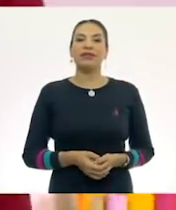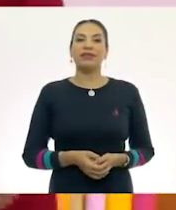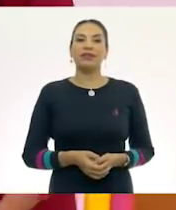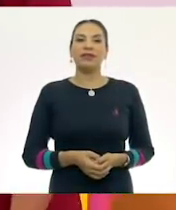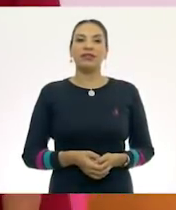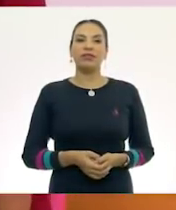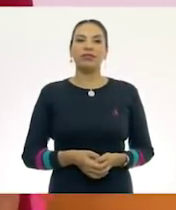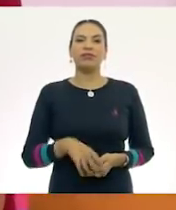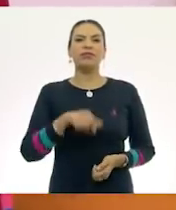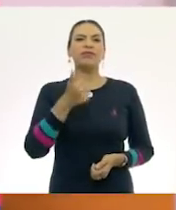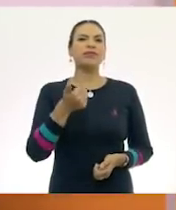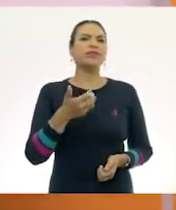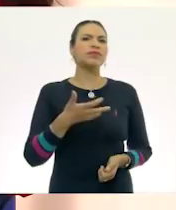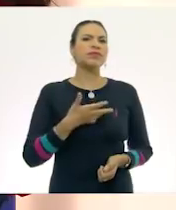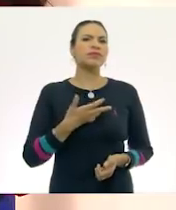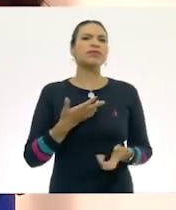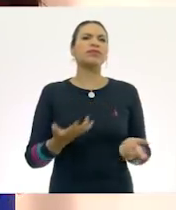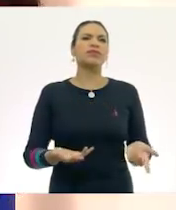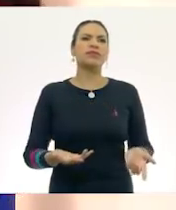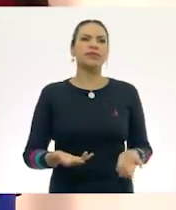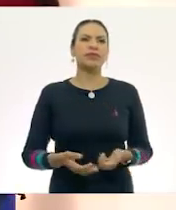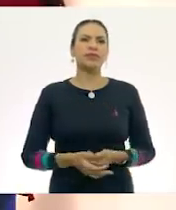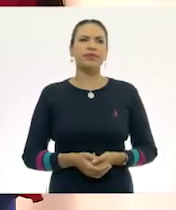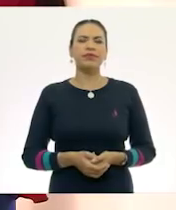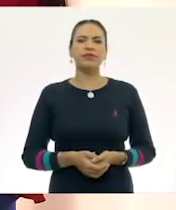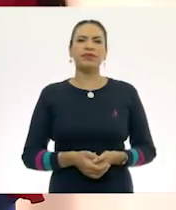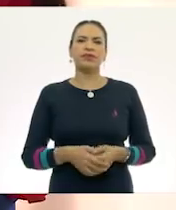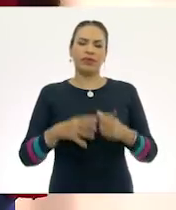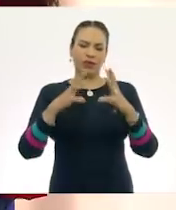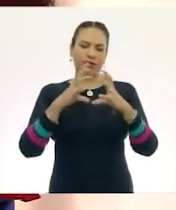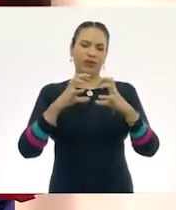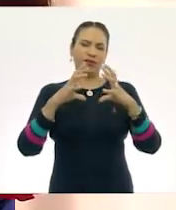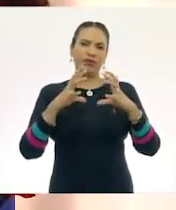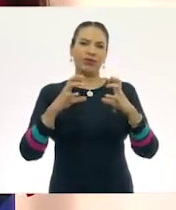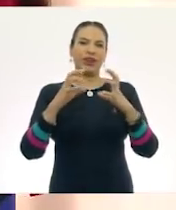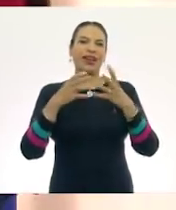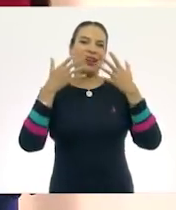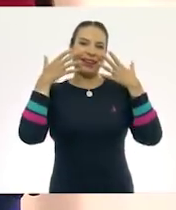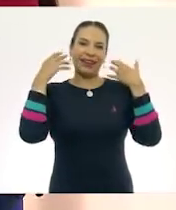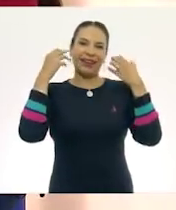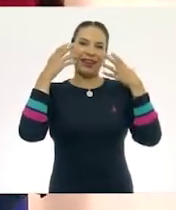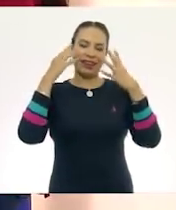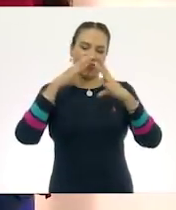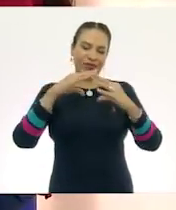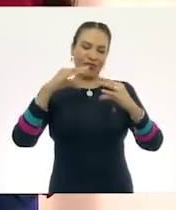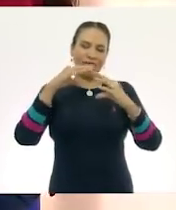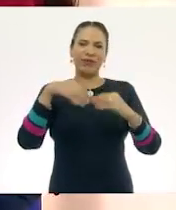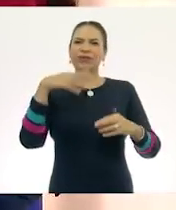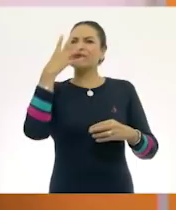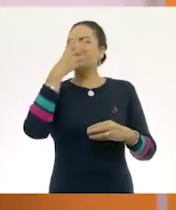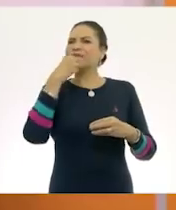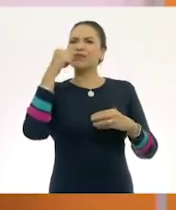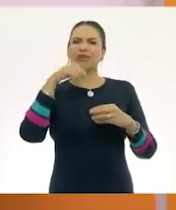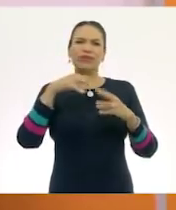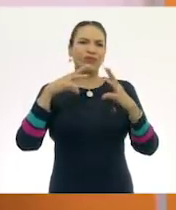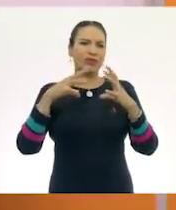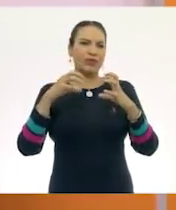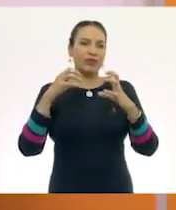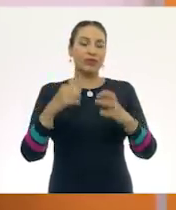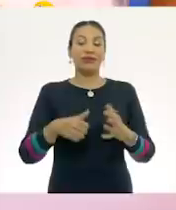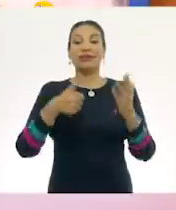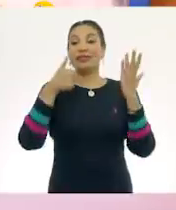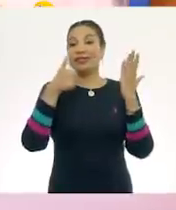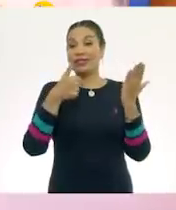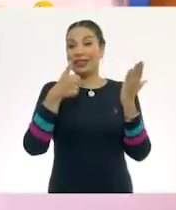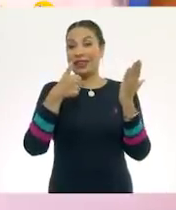Y por acá tenemos un peluche de gato. Es un gatito muy lindo. Y con este son